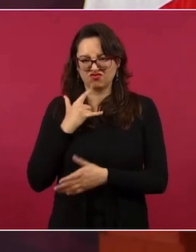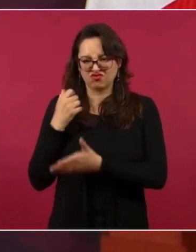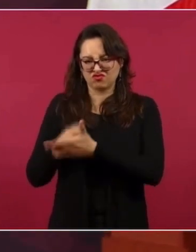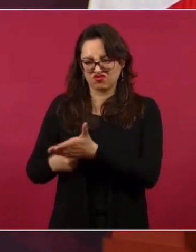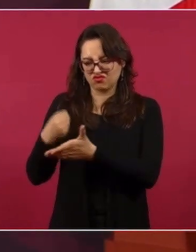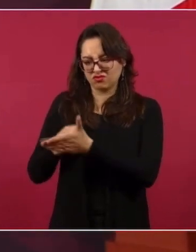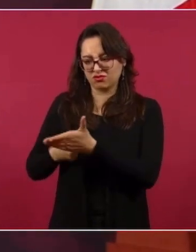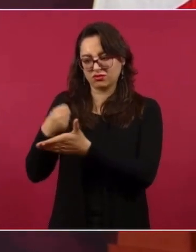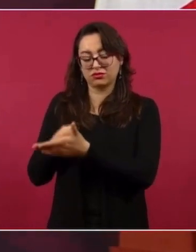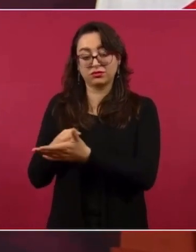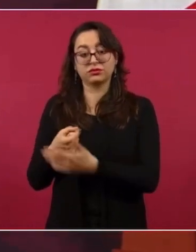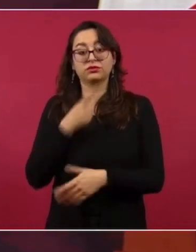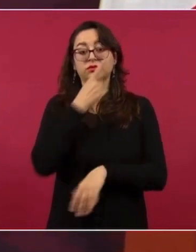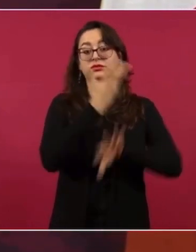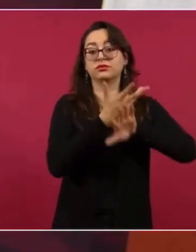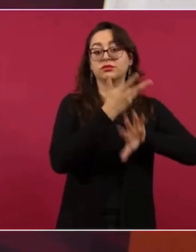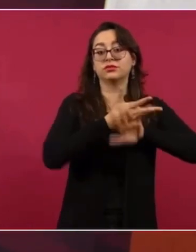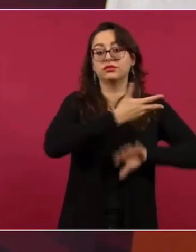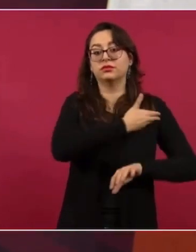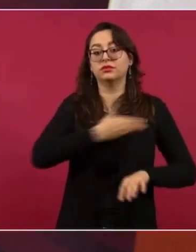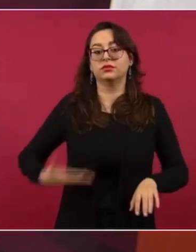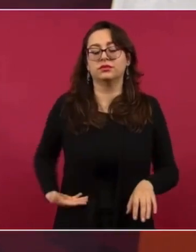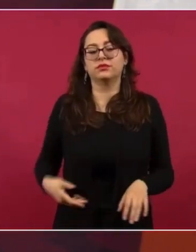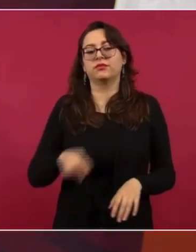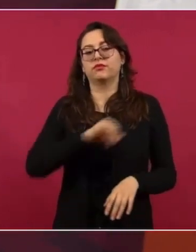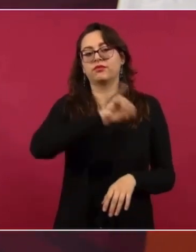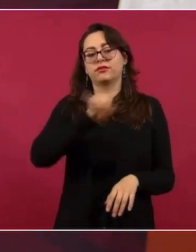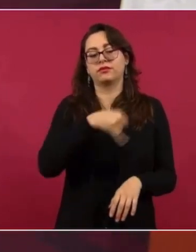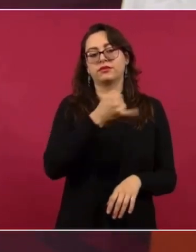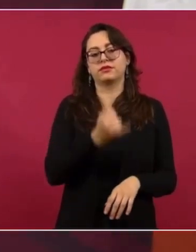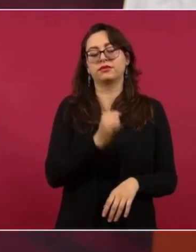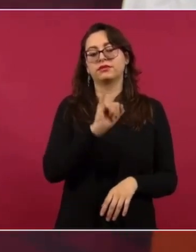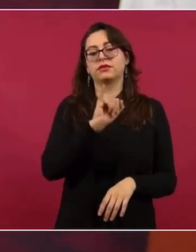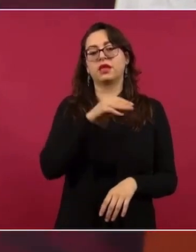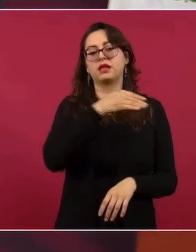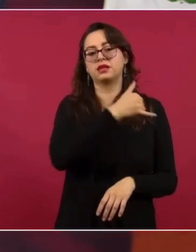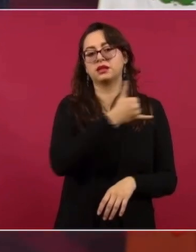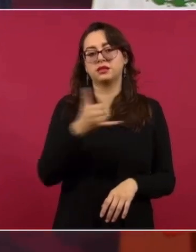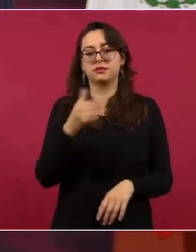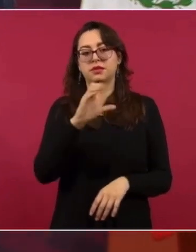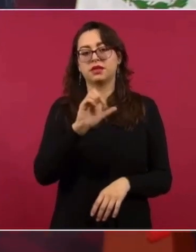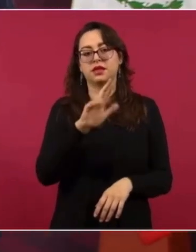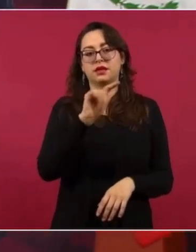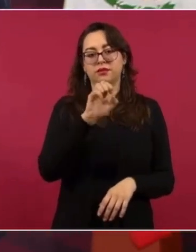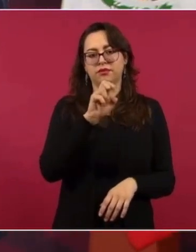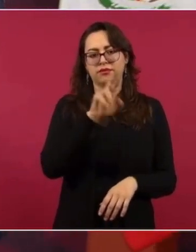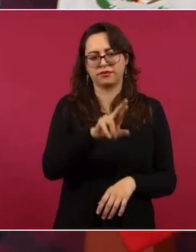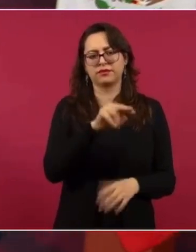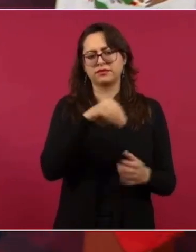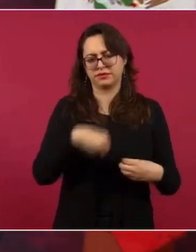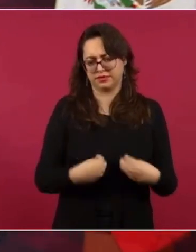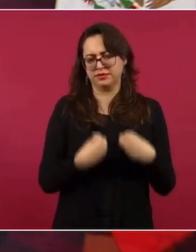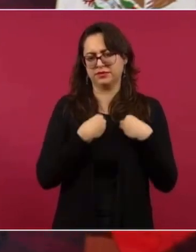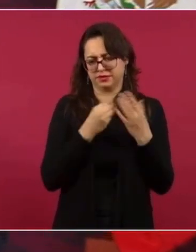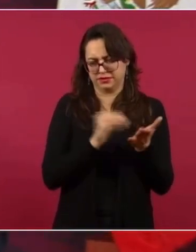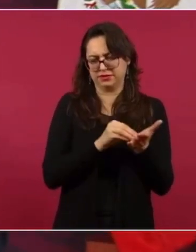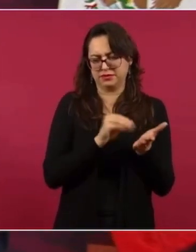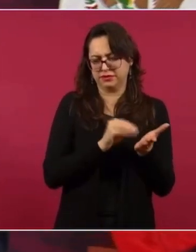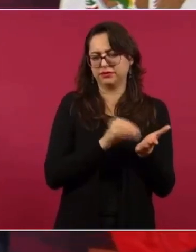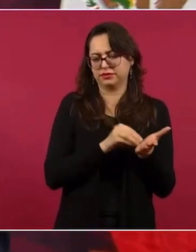todavía está con vida y ojalá